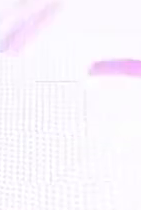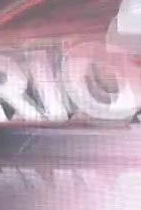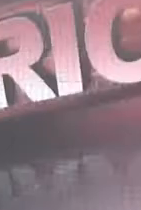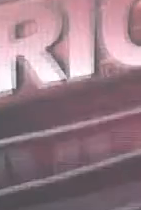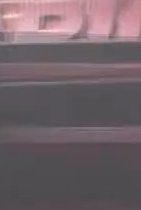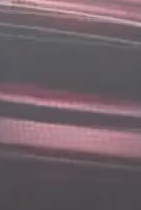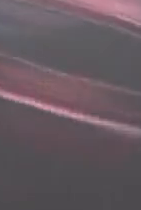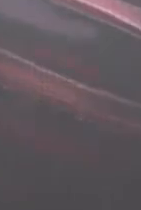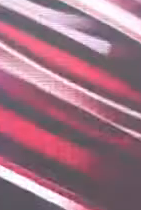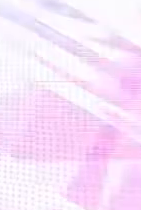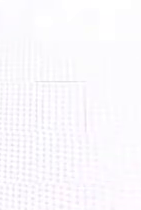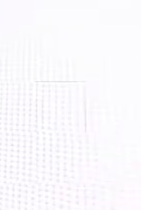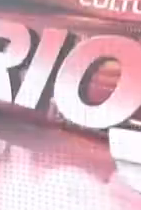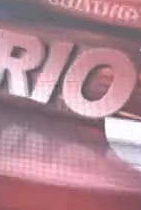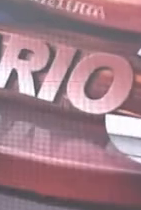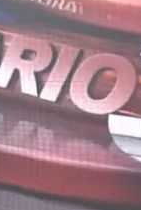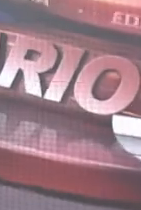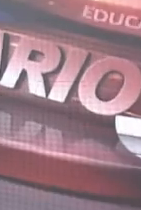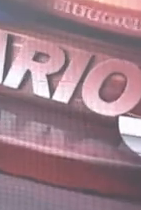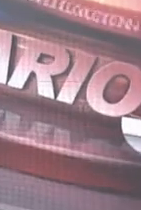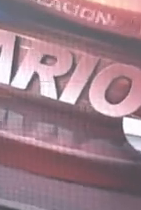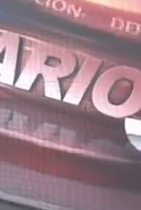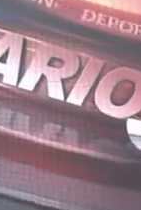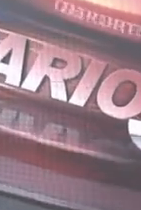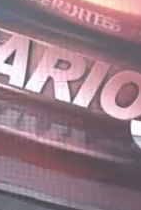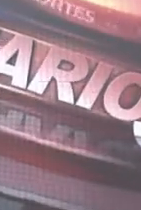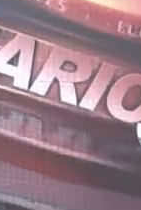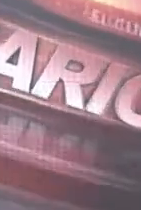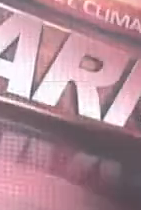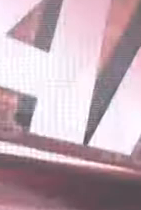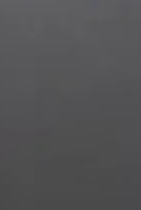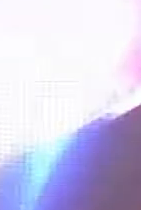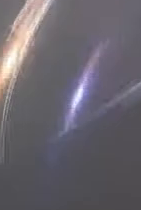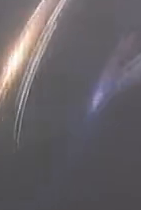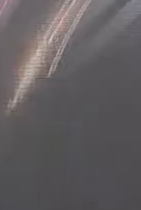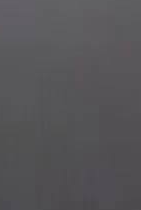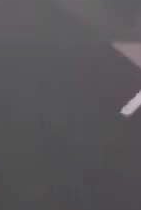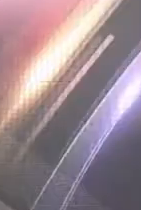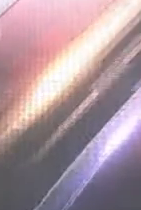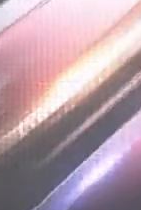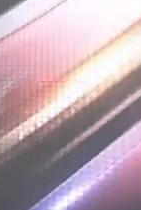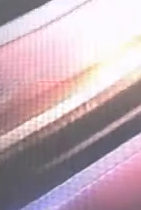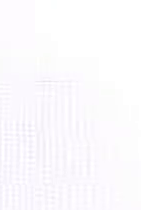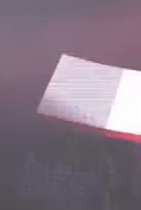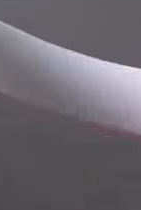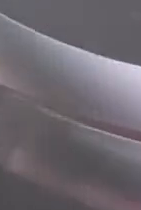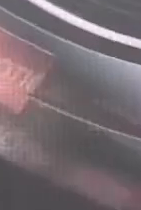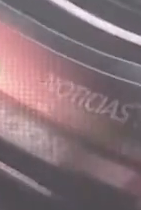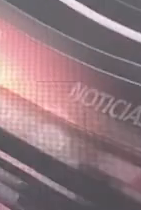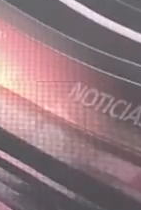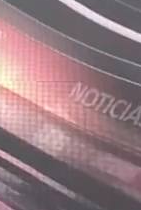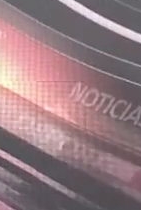Esteve, porque en los últimos días también hay un caso que ha revolucionado a la opinión pública y tiene que ver con los